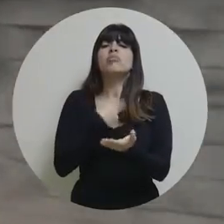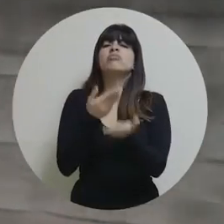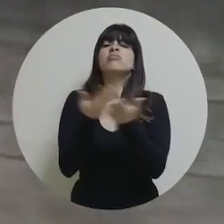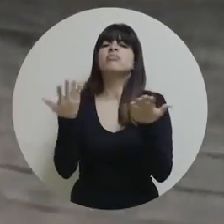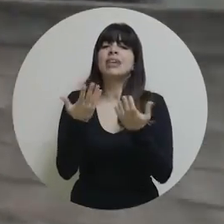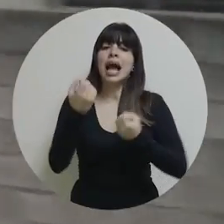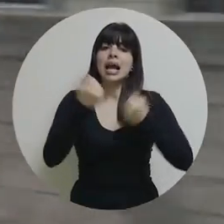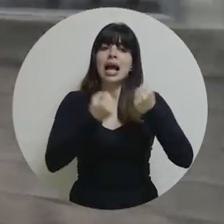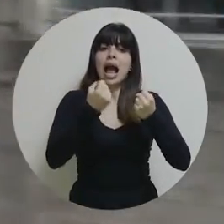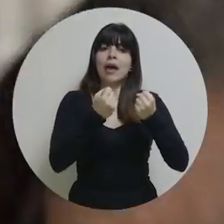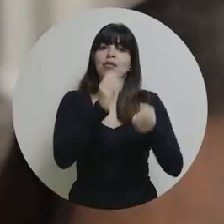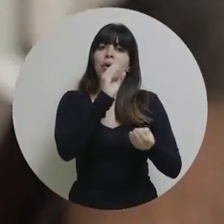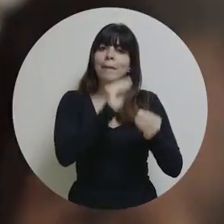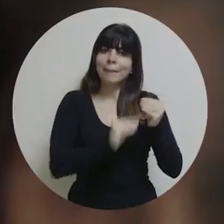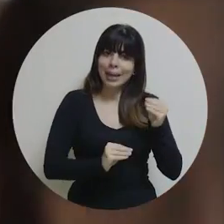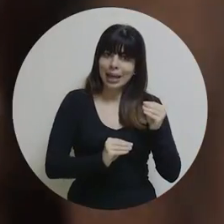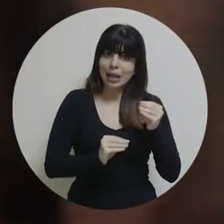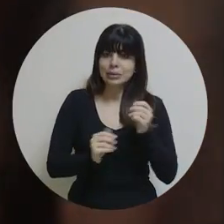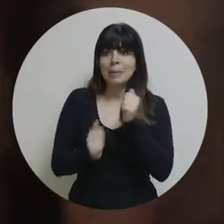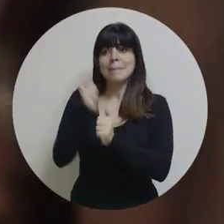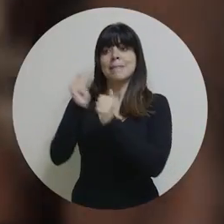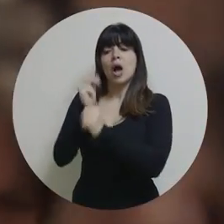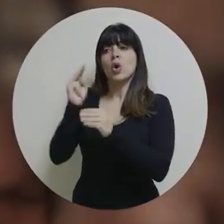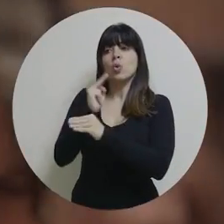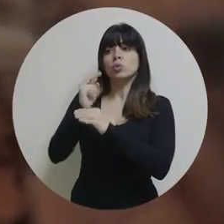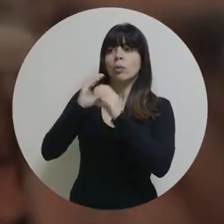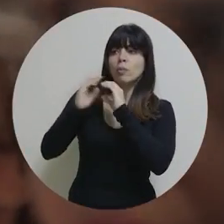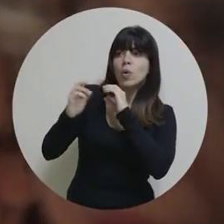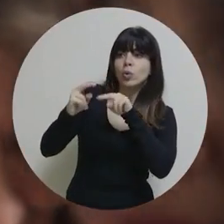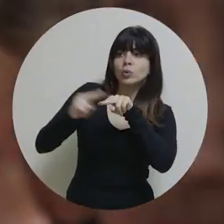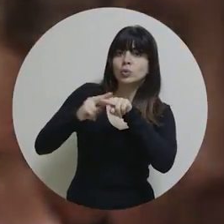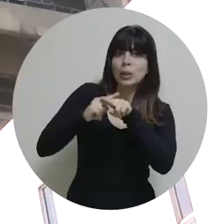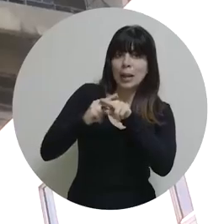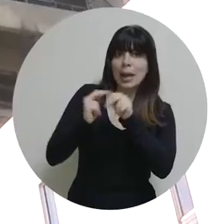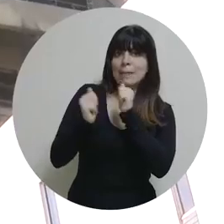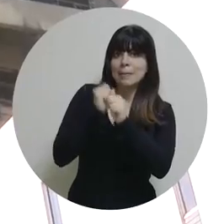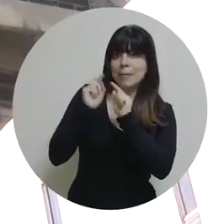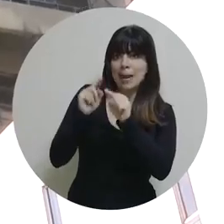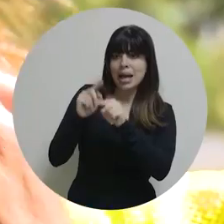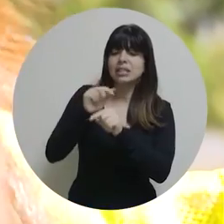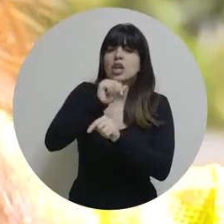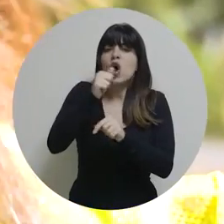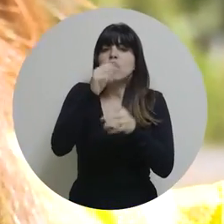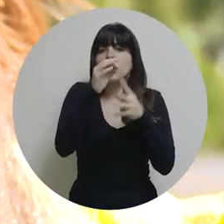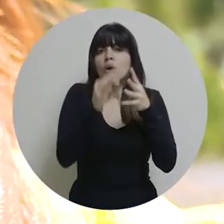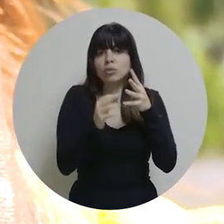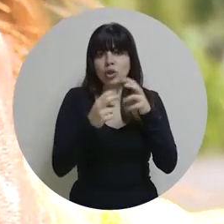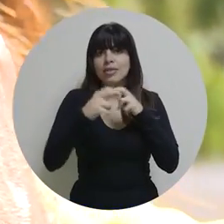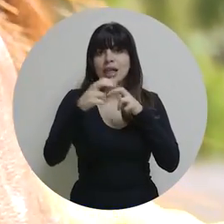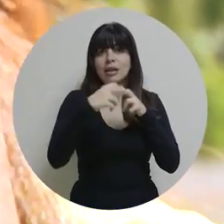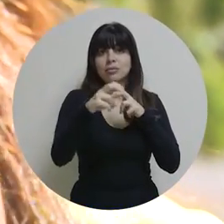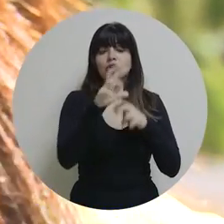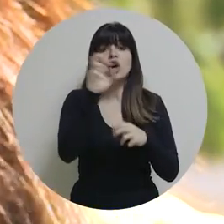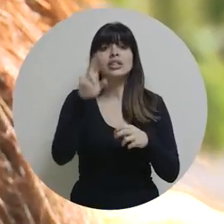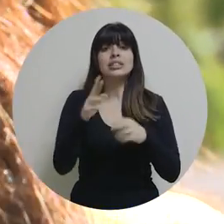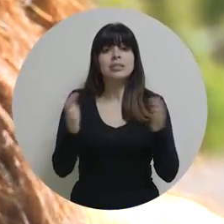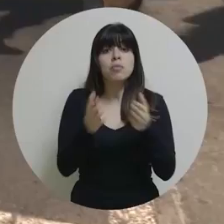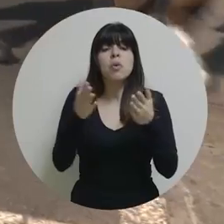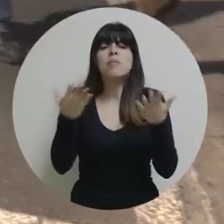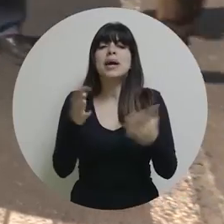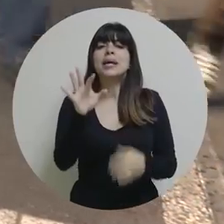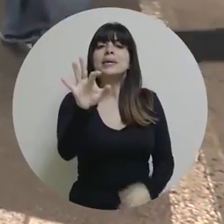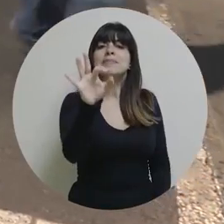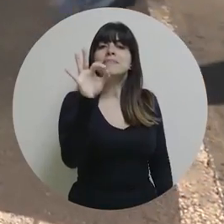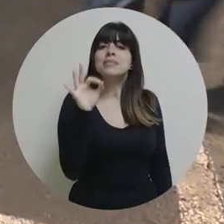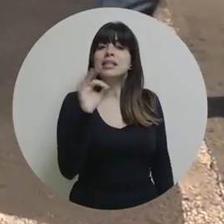Proponemos usar menos el carro, viajar más en autobuses y en trenes y otros medios de transporte alternativos. Costa Rica se mueve es la